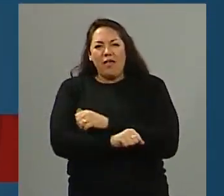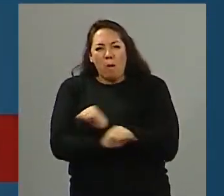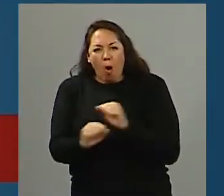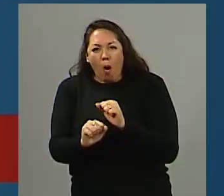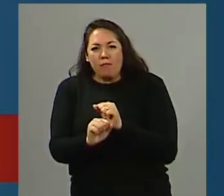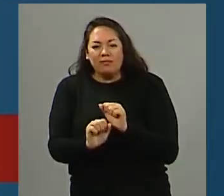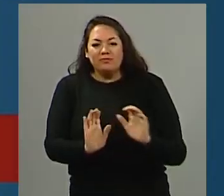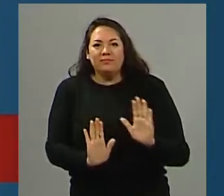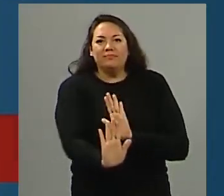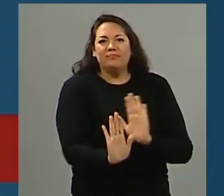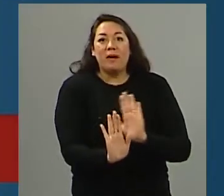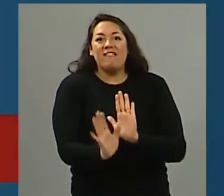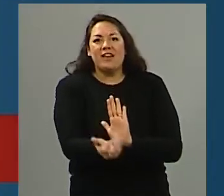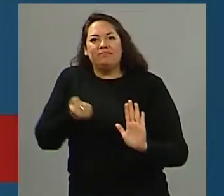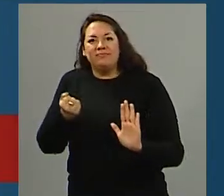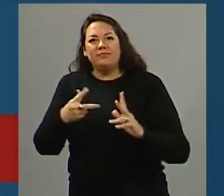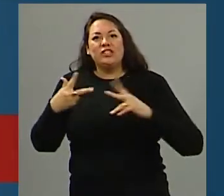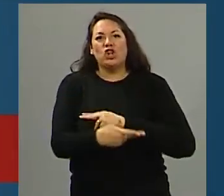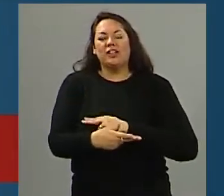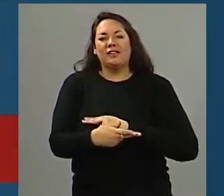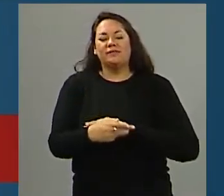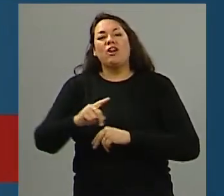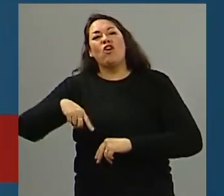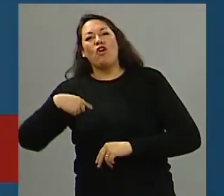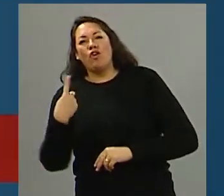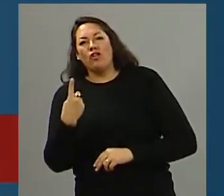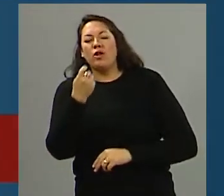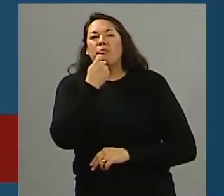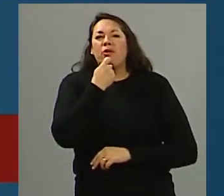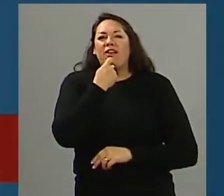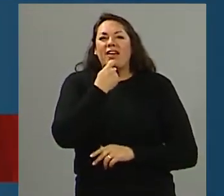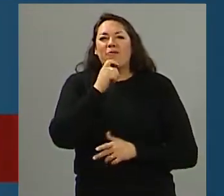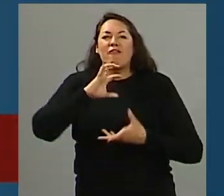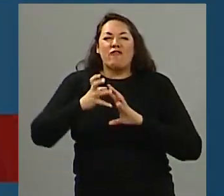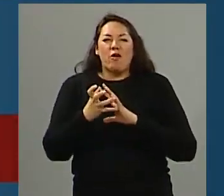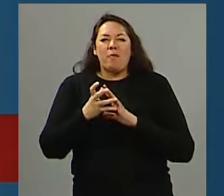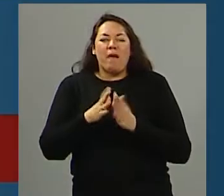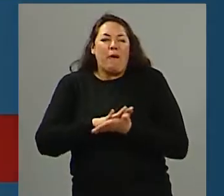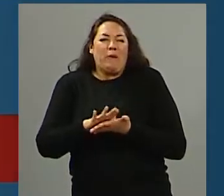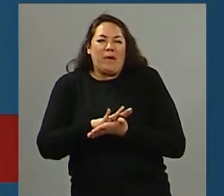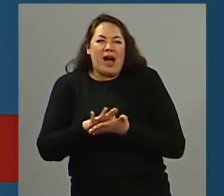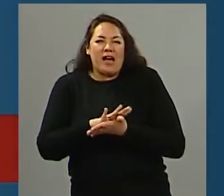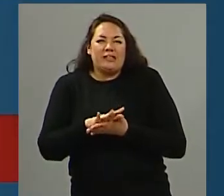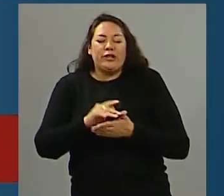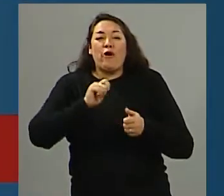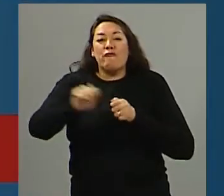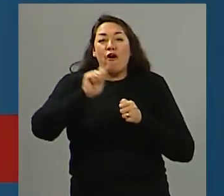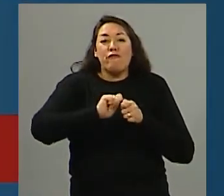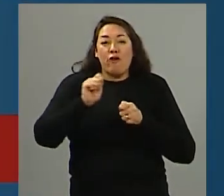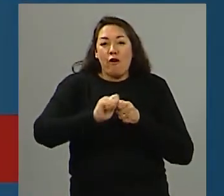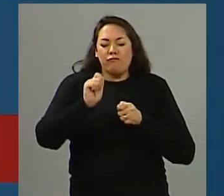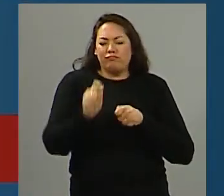que no alcanzó a explotar. Y otros, bueno, por ahí de la forma más rudimentaria cuando compraron, no sé, el fósforo, por ejemplo.